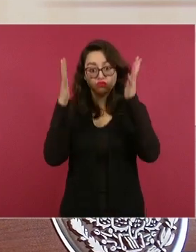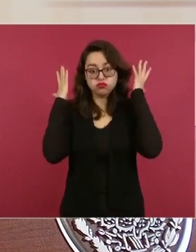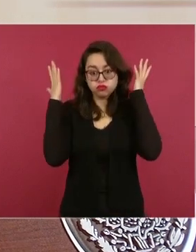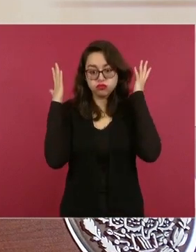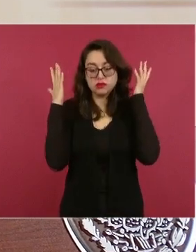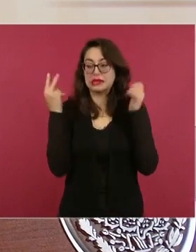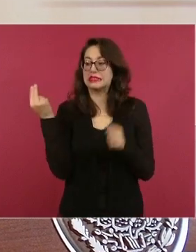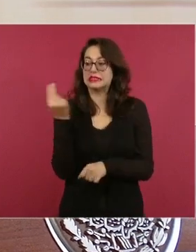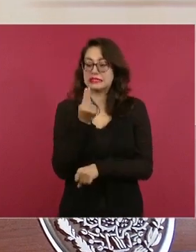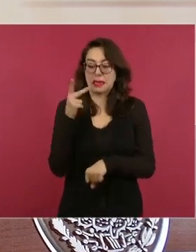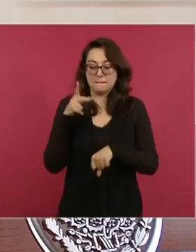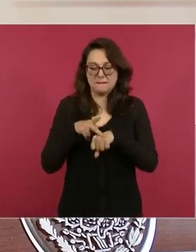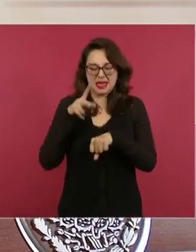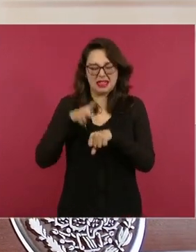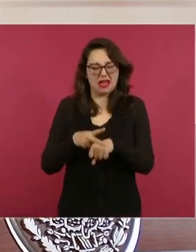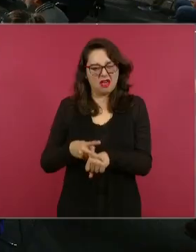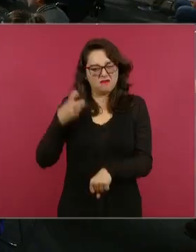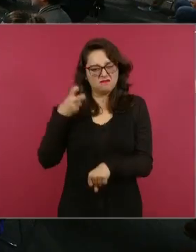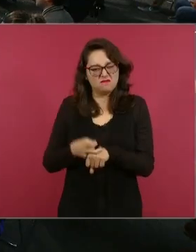requiere de una piedra muy dura